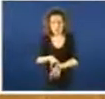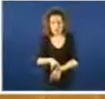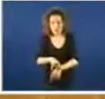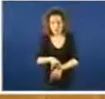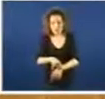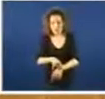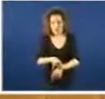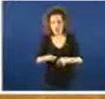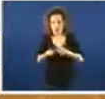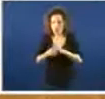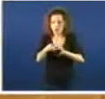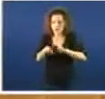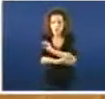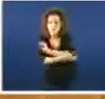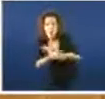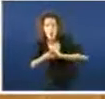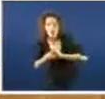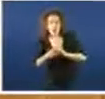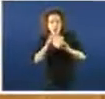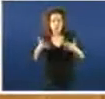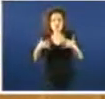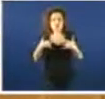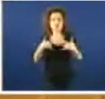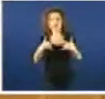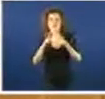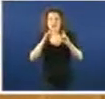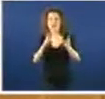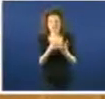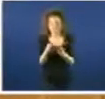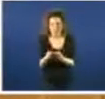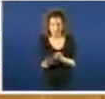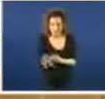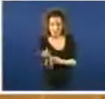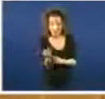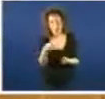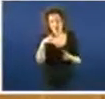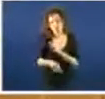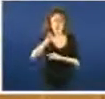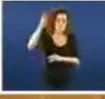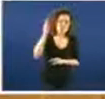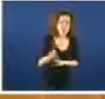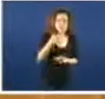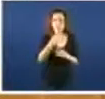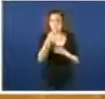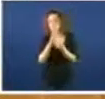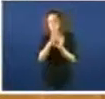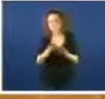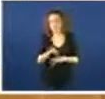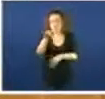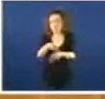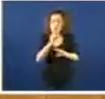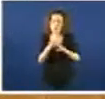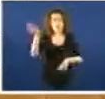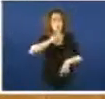empobrecer o que sufre, non sobreexplotar a que máis necesidades ten, castigando a enfermedade como se fora un